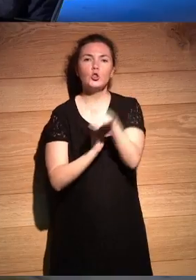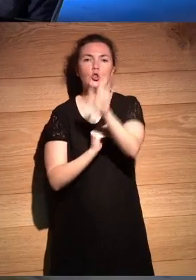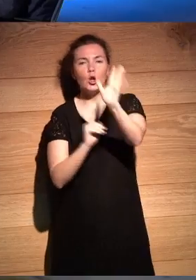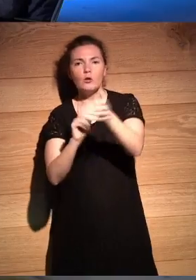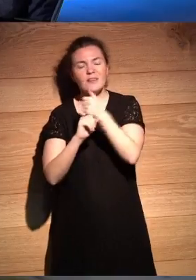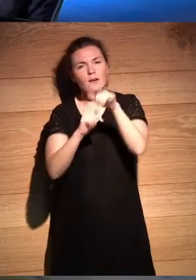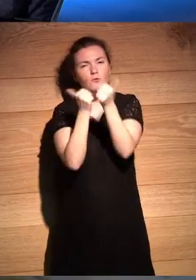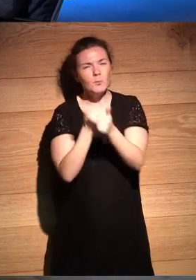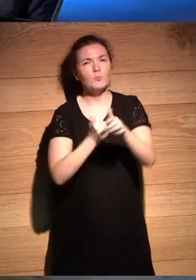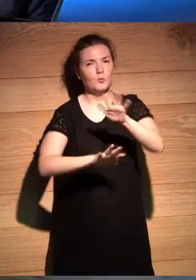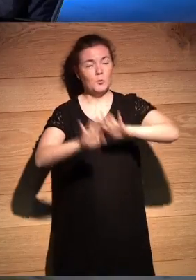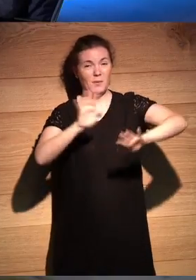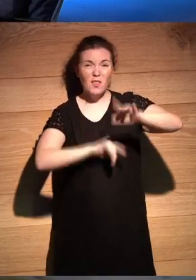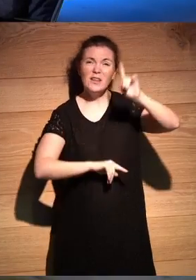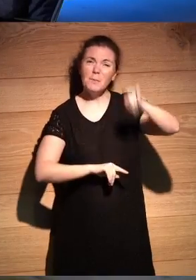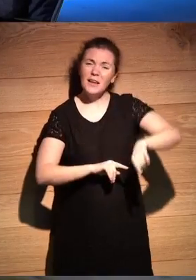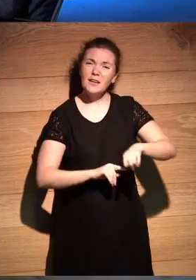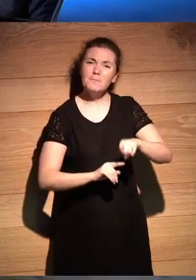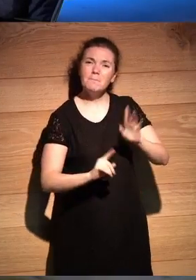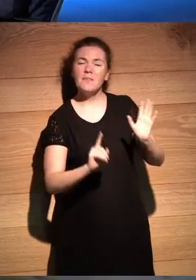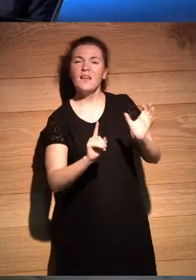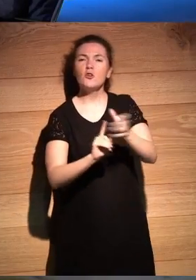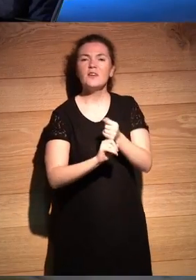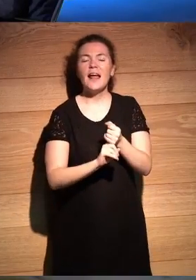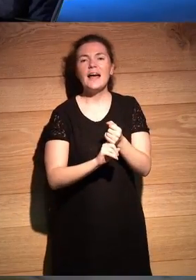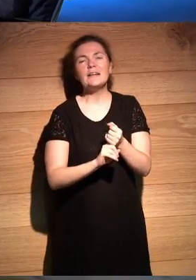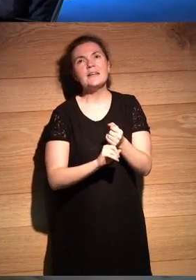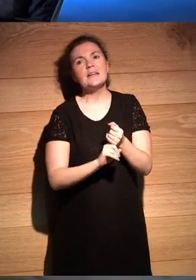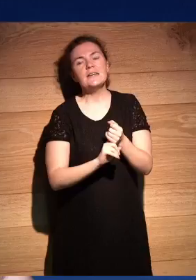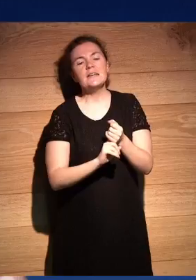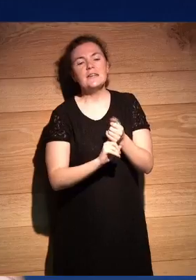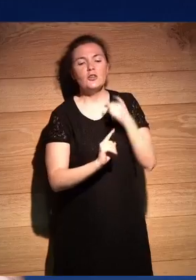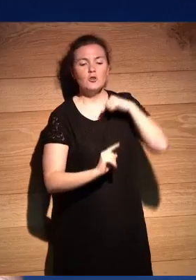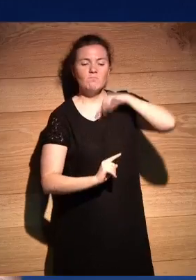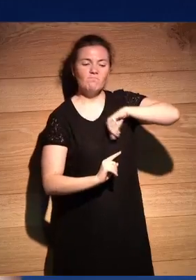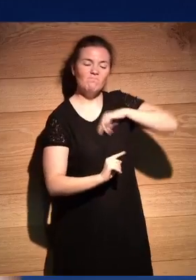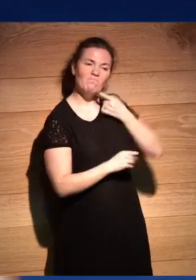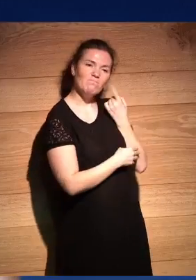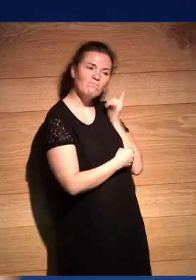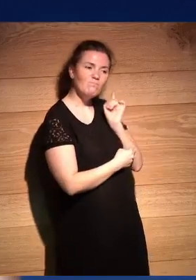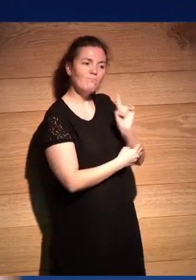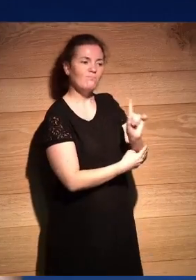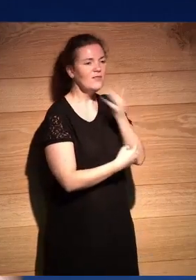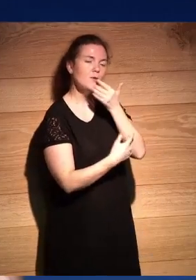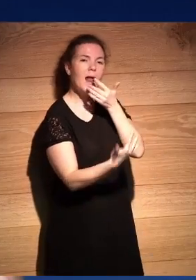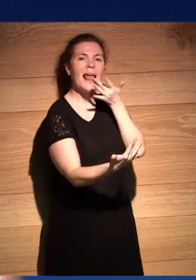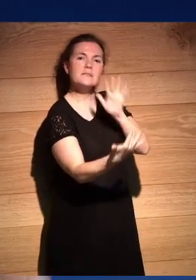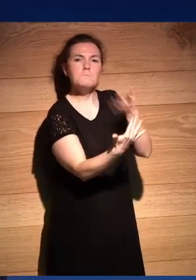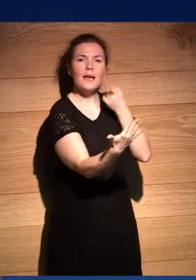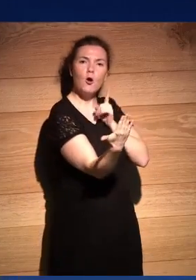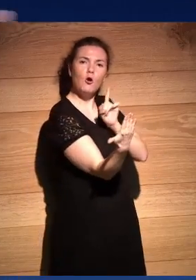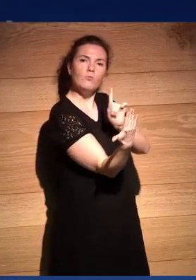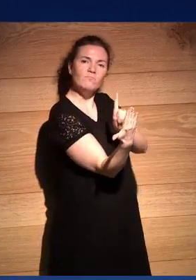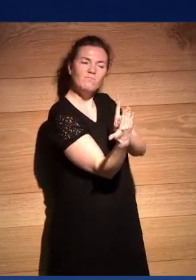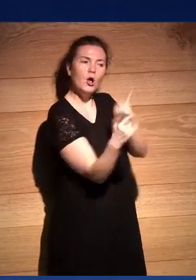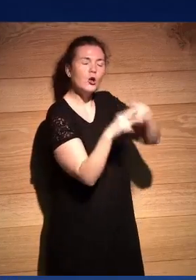complicado y encontrarme encontrar también encontrarme delante ¿no? de ese de ese espejo tener que recordar cosas